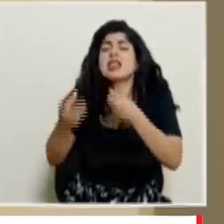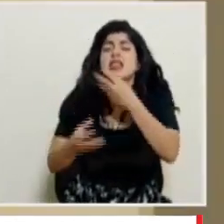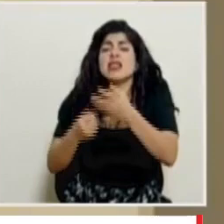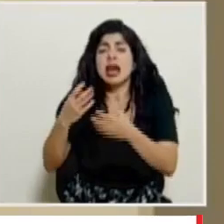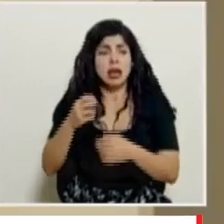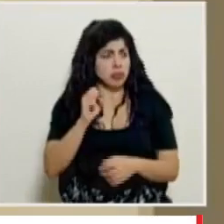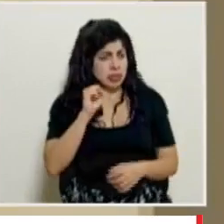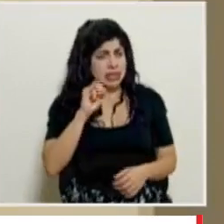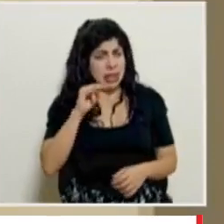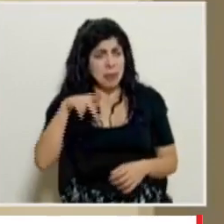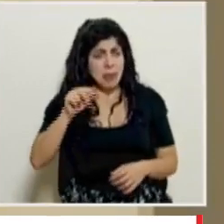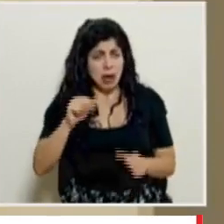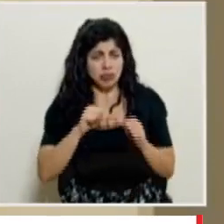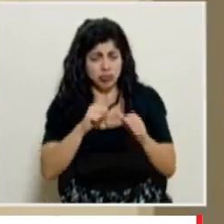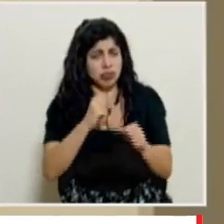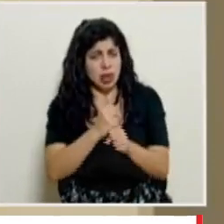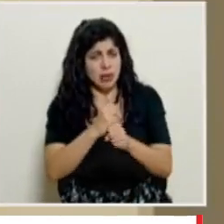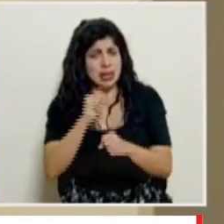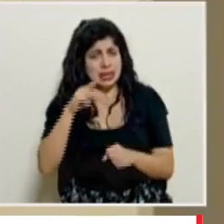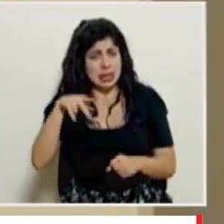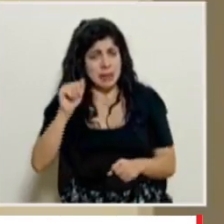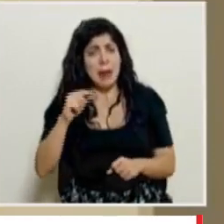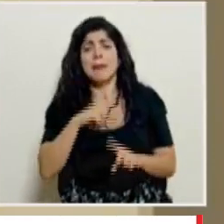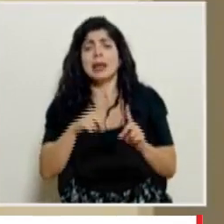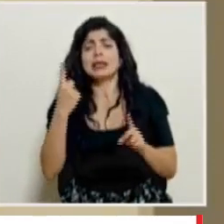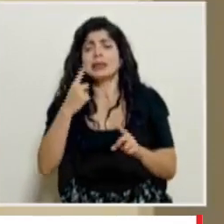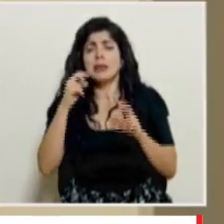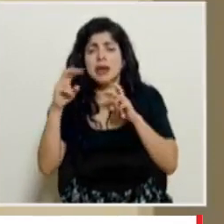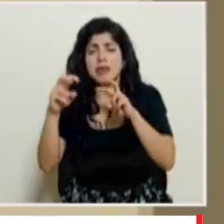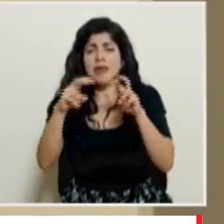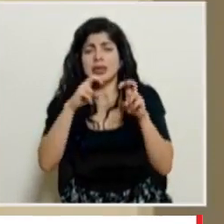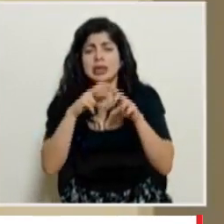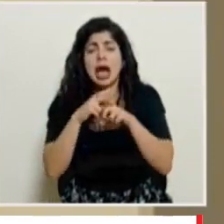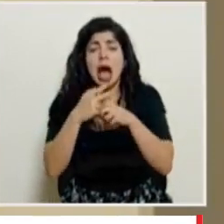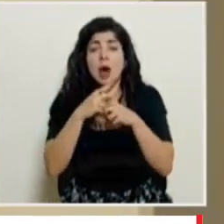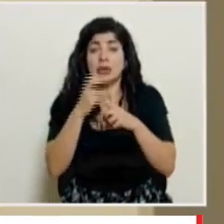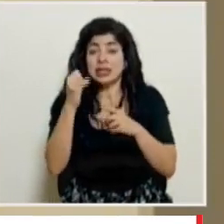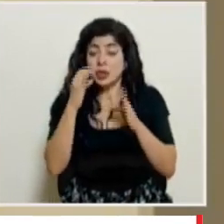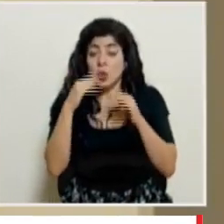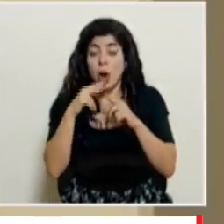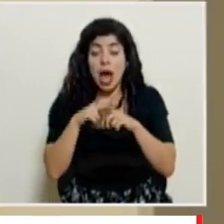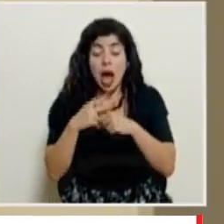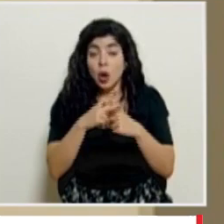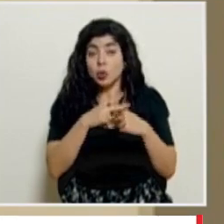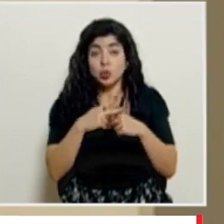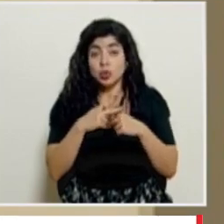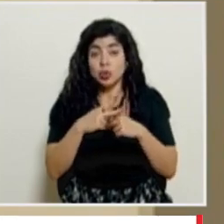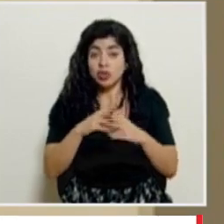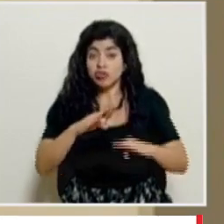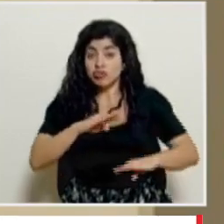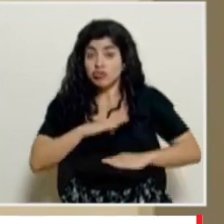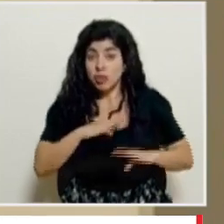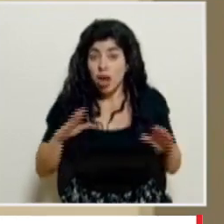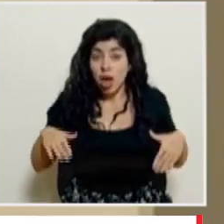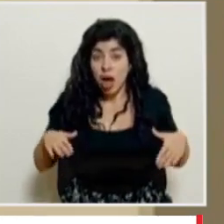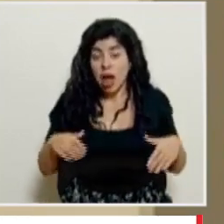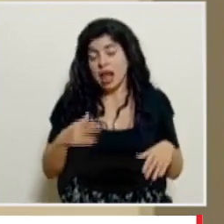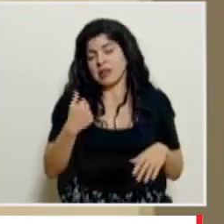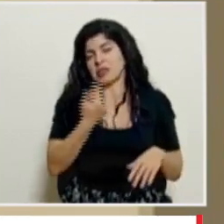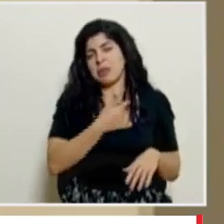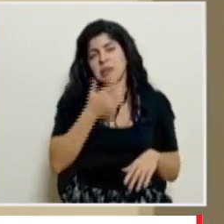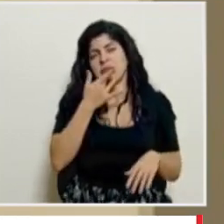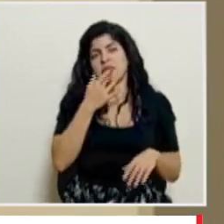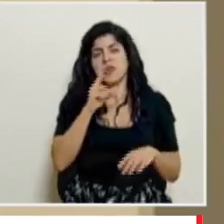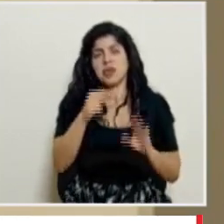está haciendo el simpa siempre seguimos trabajando con el simpa pero siempre revisamos mucho ese junto del ajuste si no tenemos un ajuste satisfactorio pues preferimos